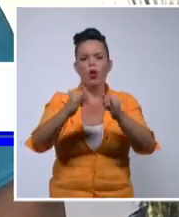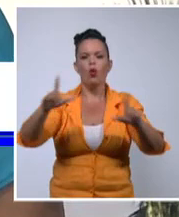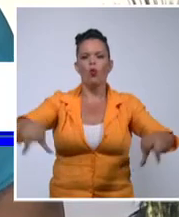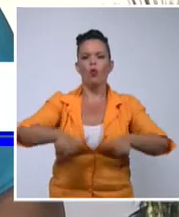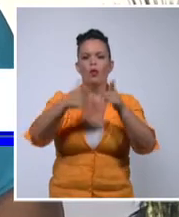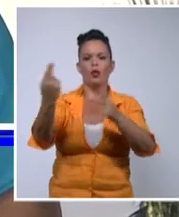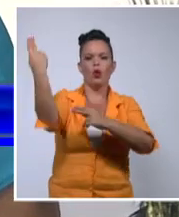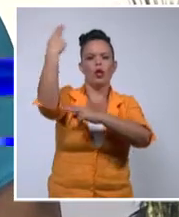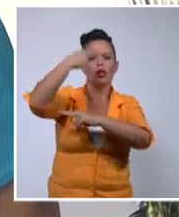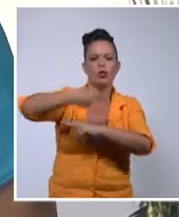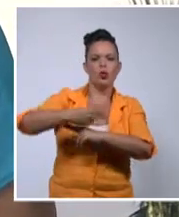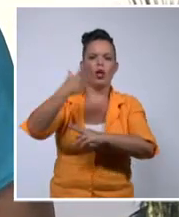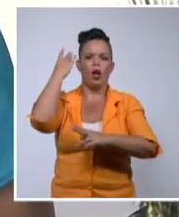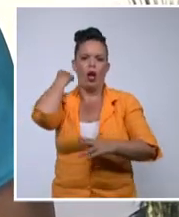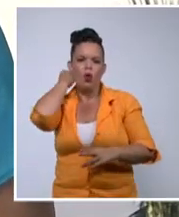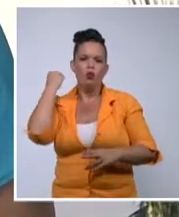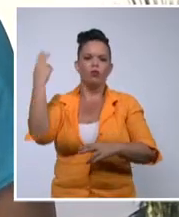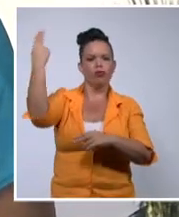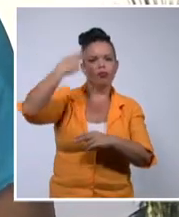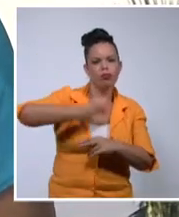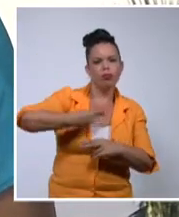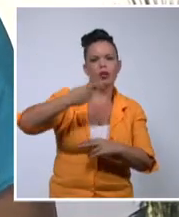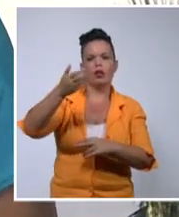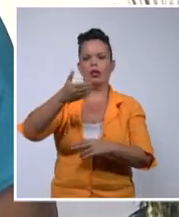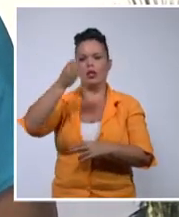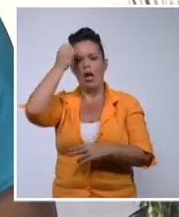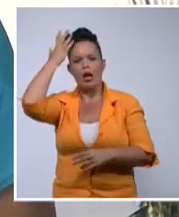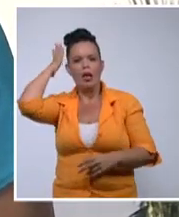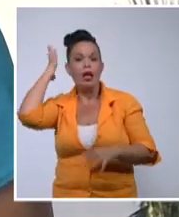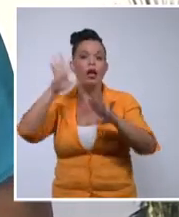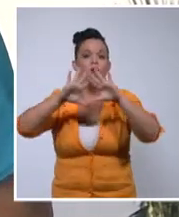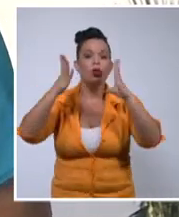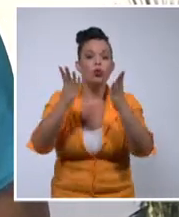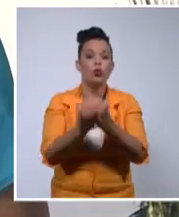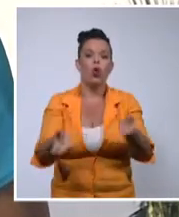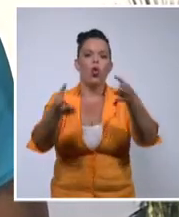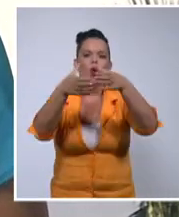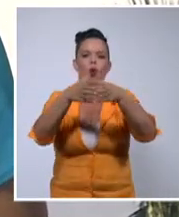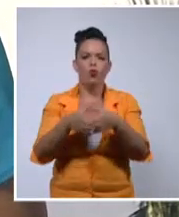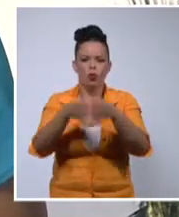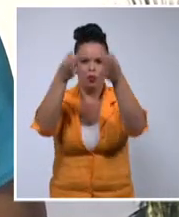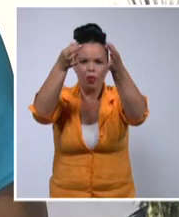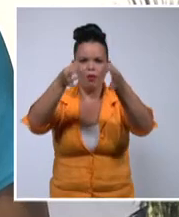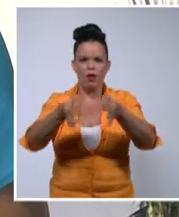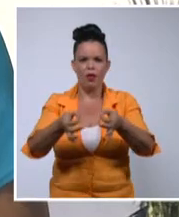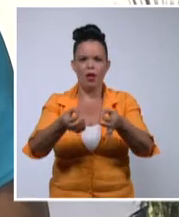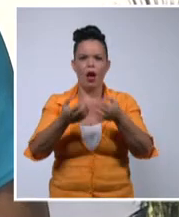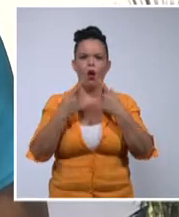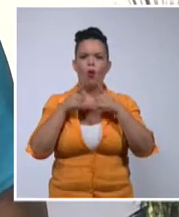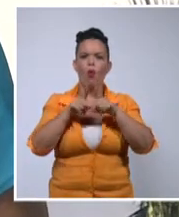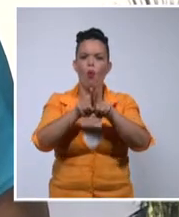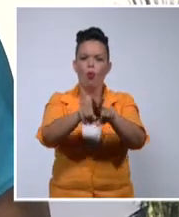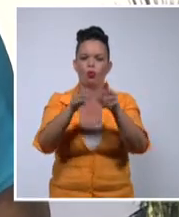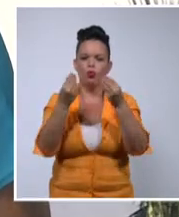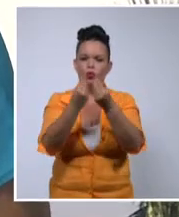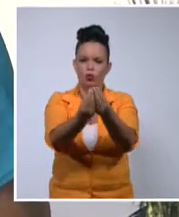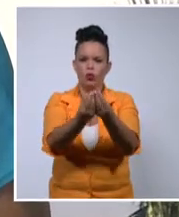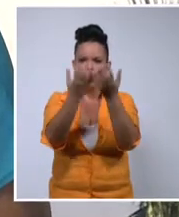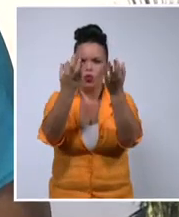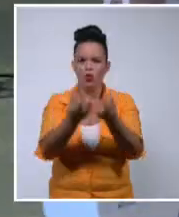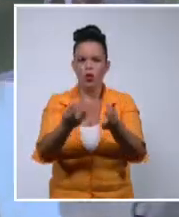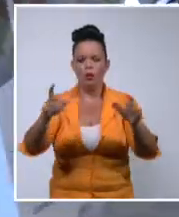presidente Díaz-Canel y de todo el equipo de profesionales y estrategas que lo acompañan para estar a la altura de estos